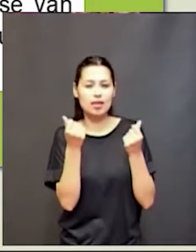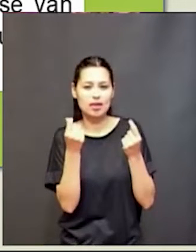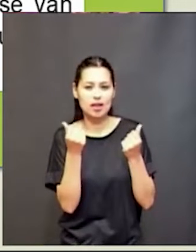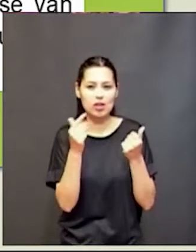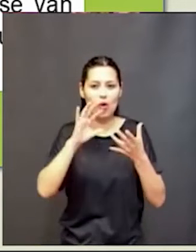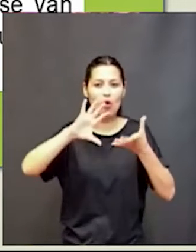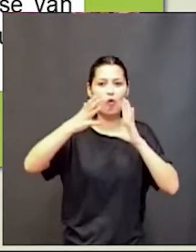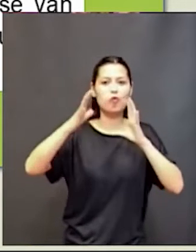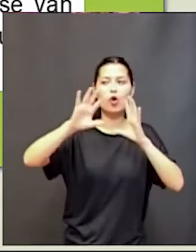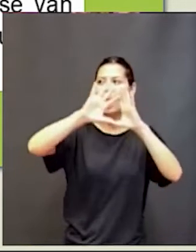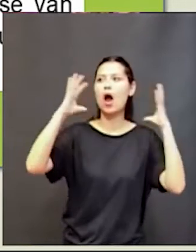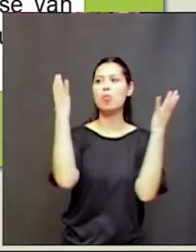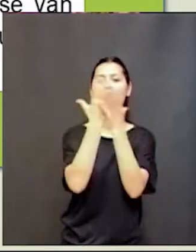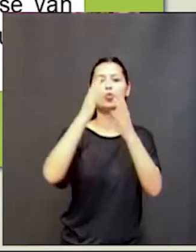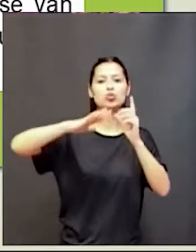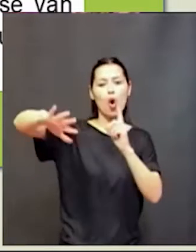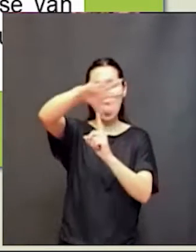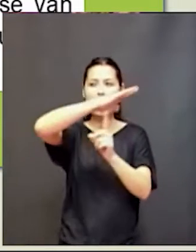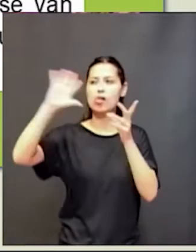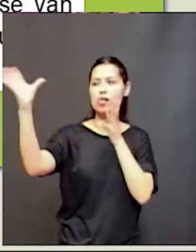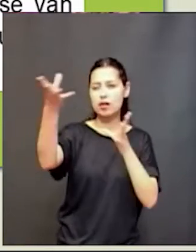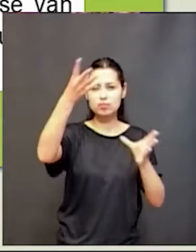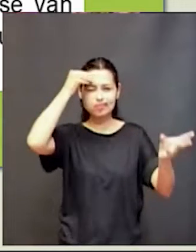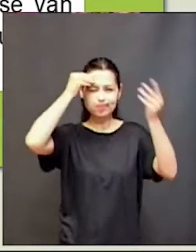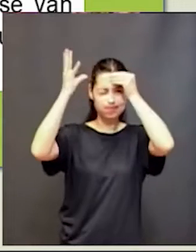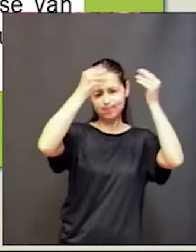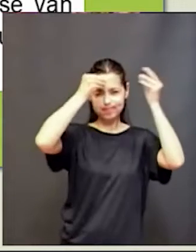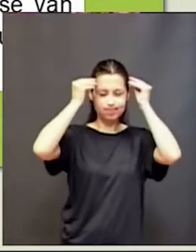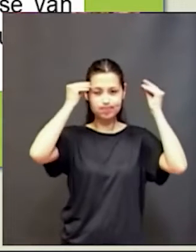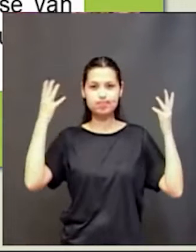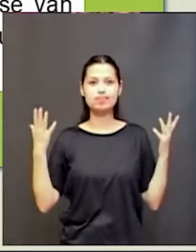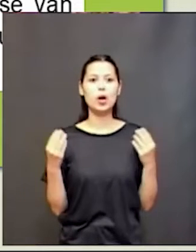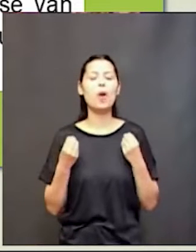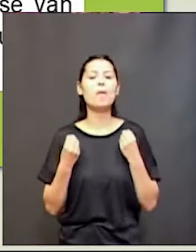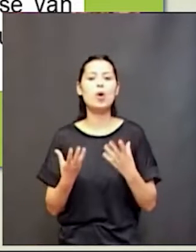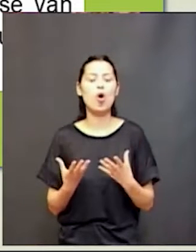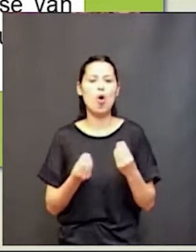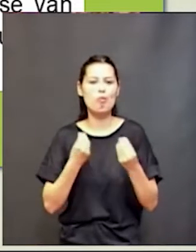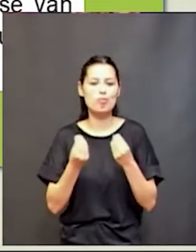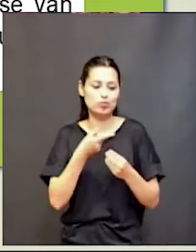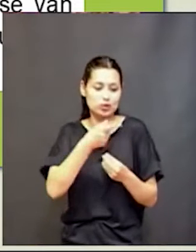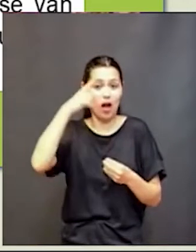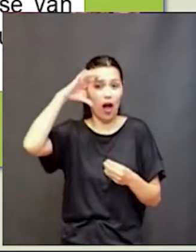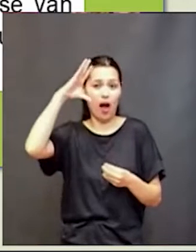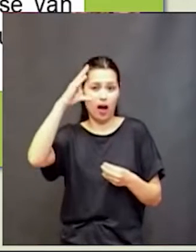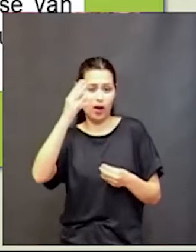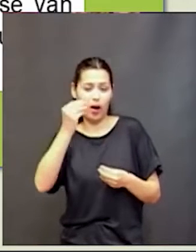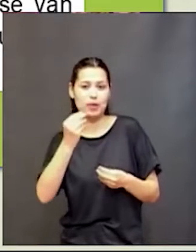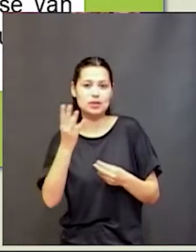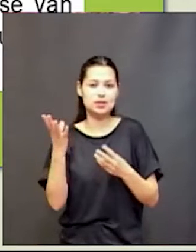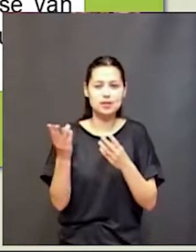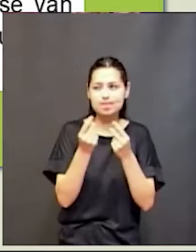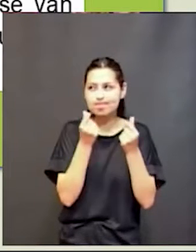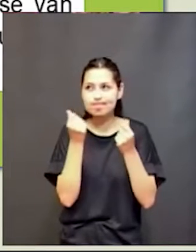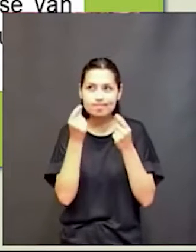Es esto que nos plantea este concepto de que tienen la capacidad de predecir lo que está pasando en el ambiente y hacer un